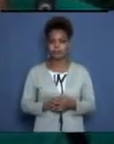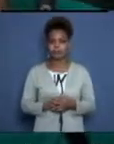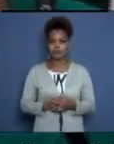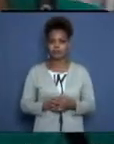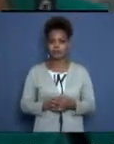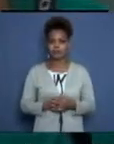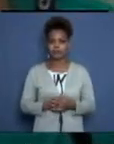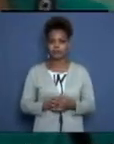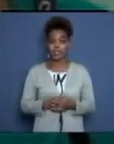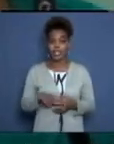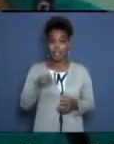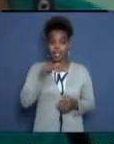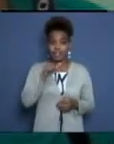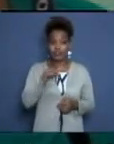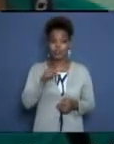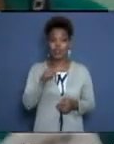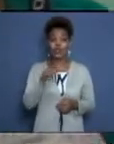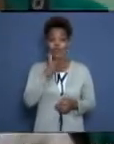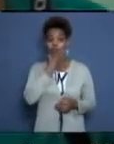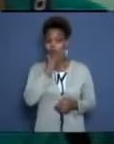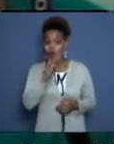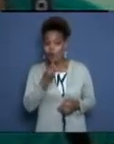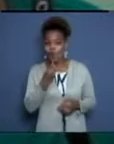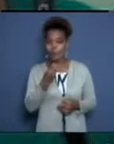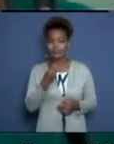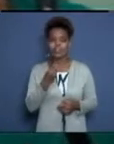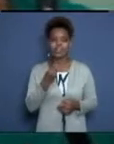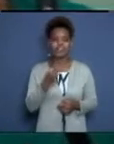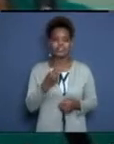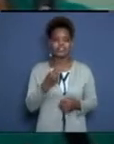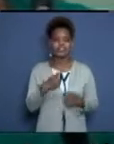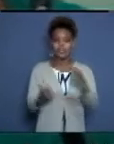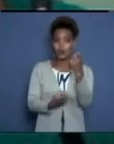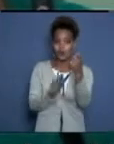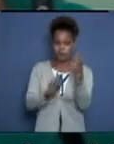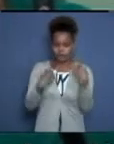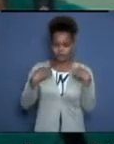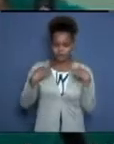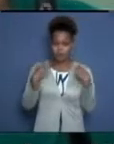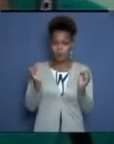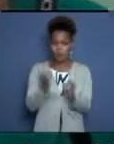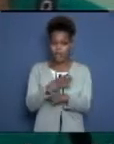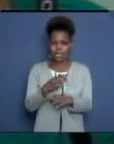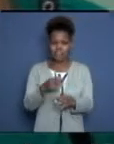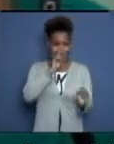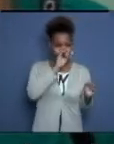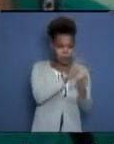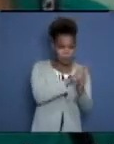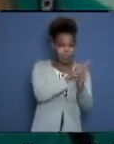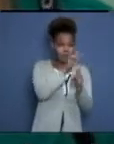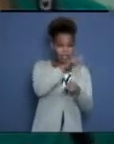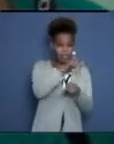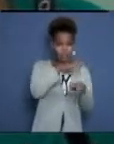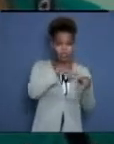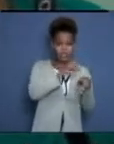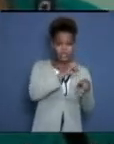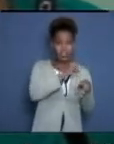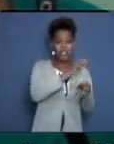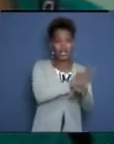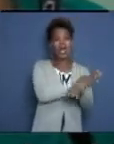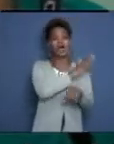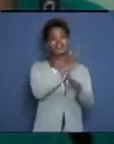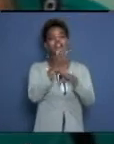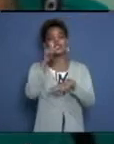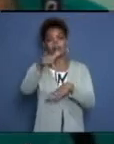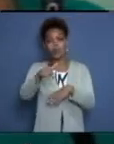de batas blancas. Estos son nuestros estudiantes que desde que comenzó la pandemia aquí en Holguín y en Cuba han dado su paso